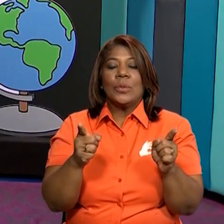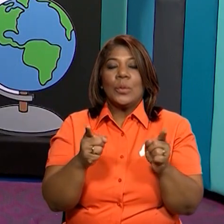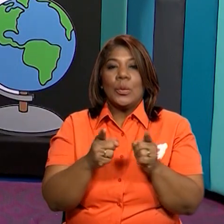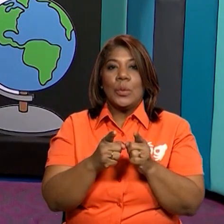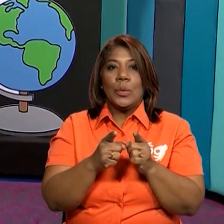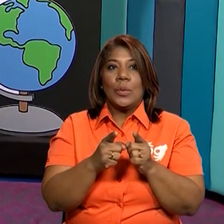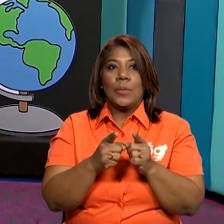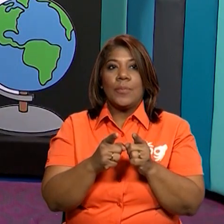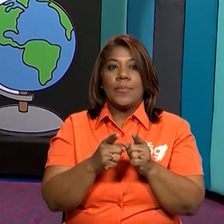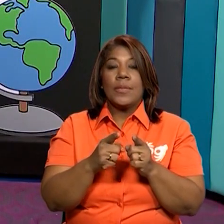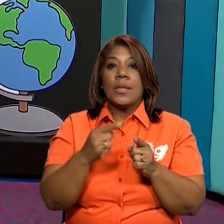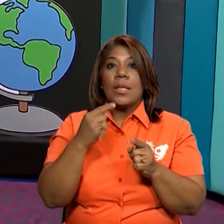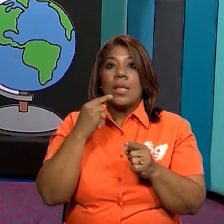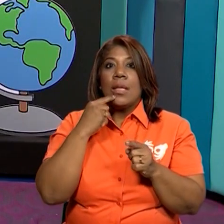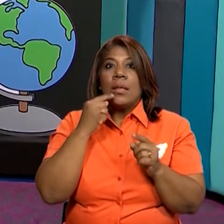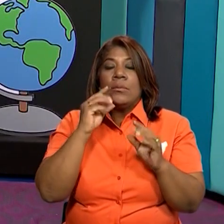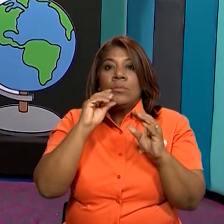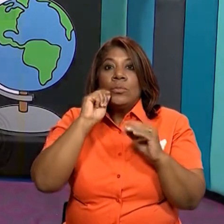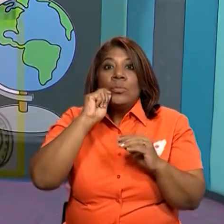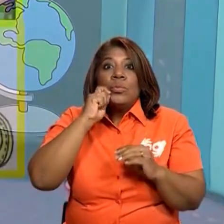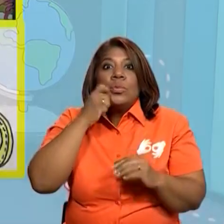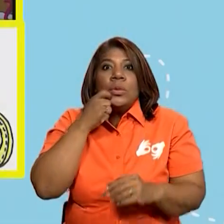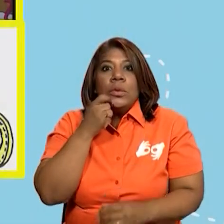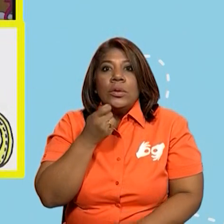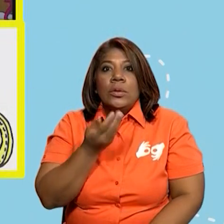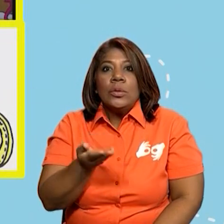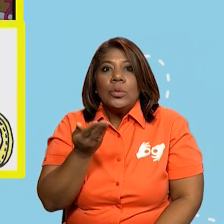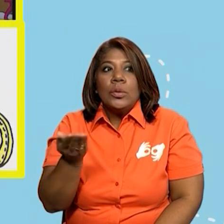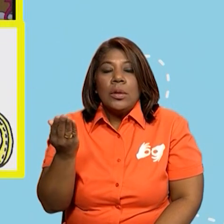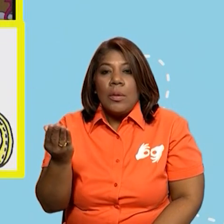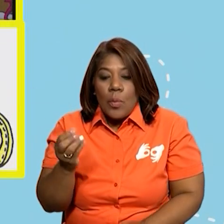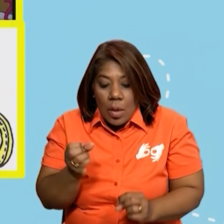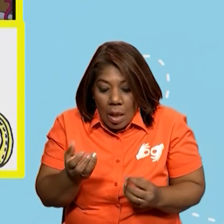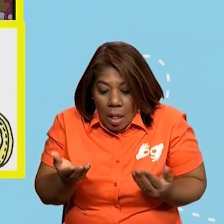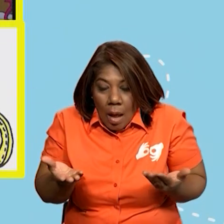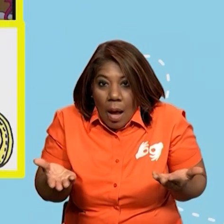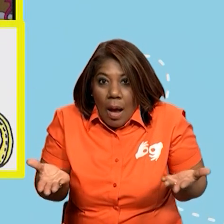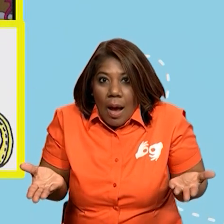se llama El misterio de la moneda desaparecida.